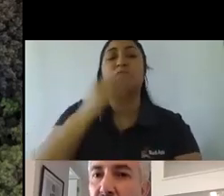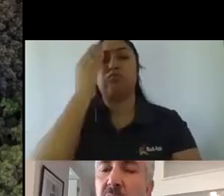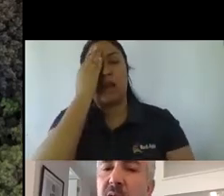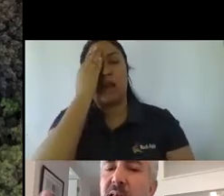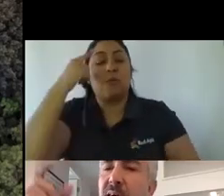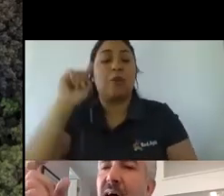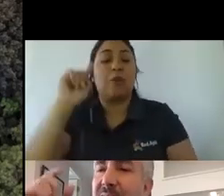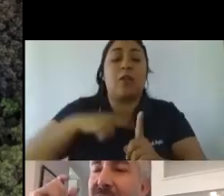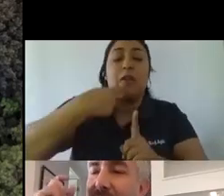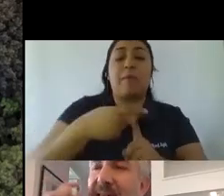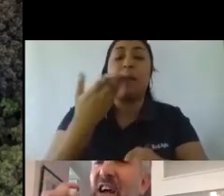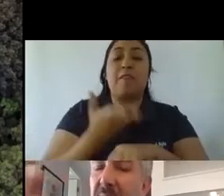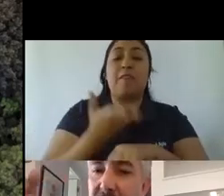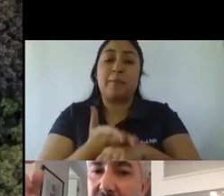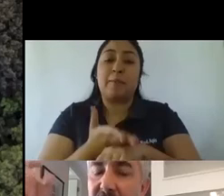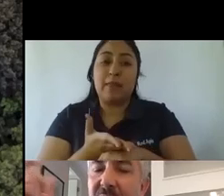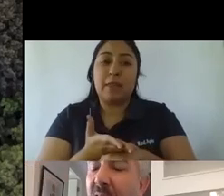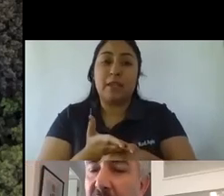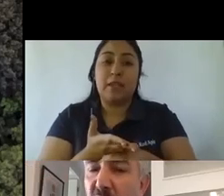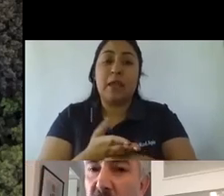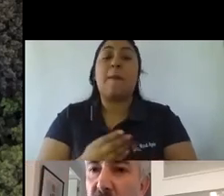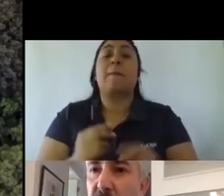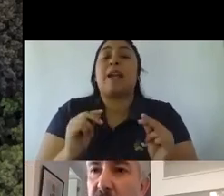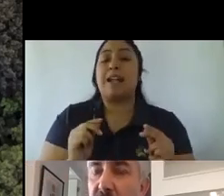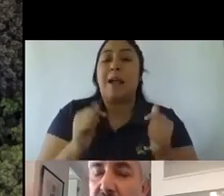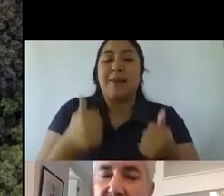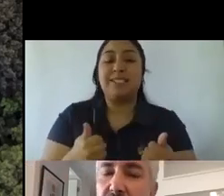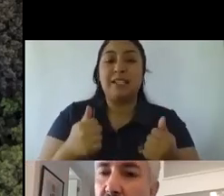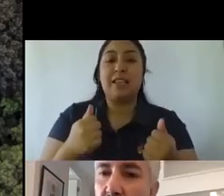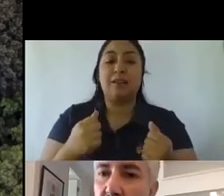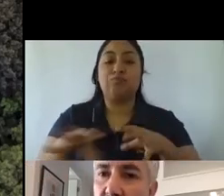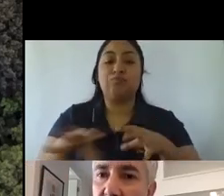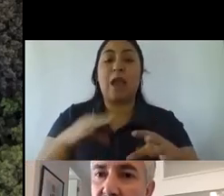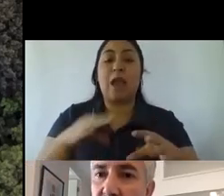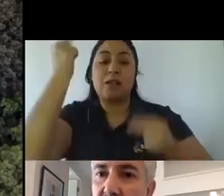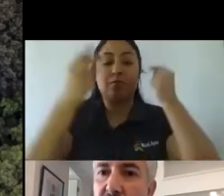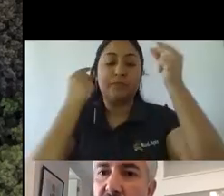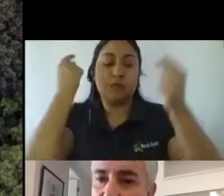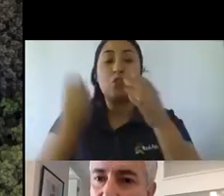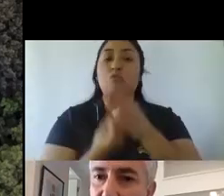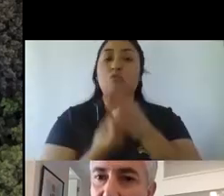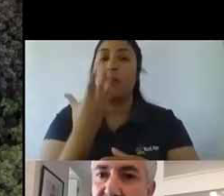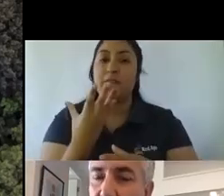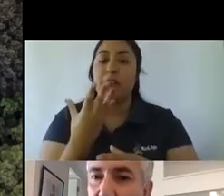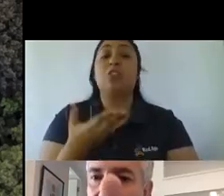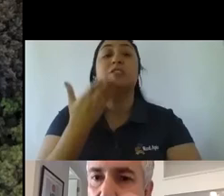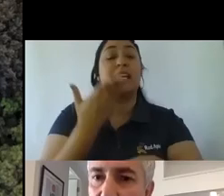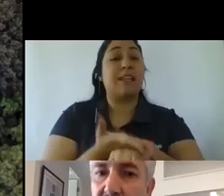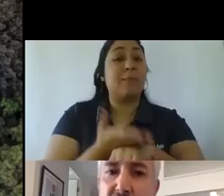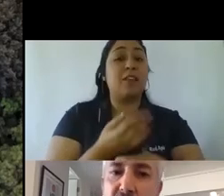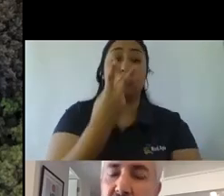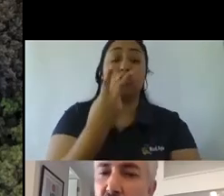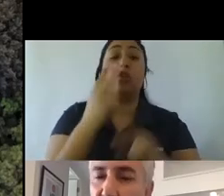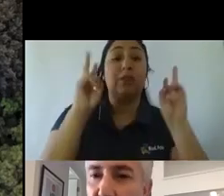tiempo de ser capaces de generar innovación. O sea, te estás pidiendo dos cosas acá que son distintas y que van a lados